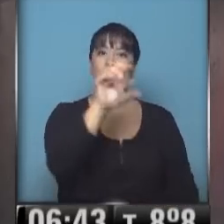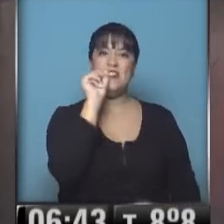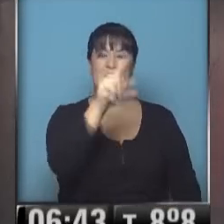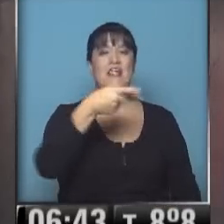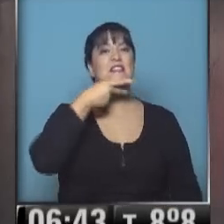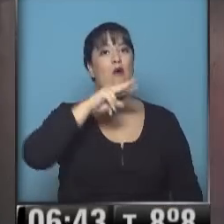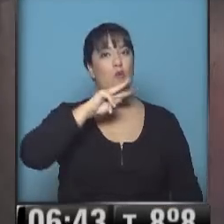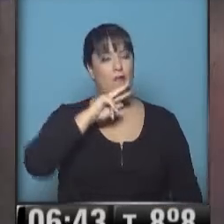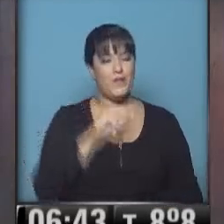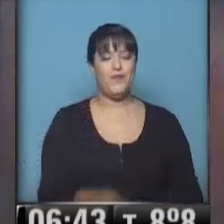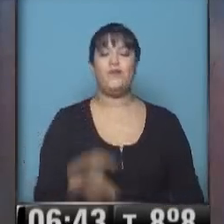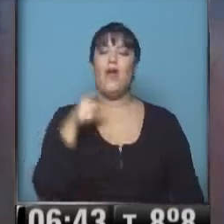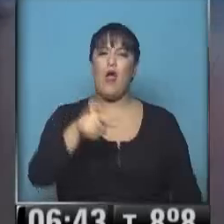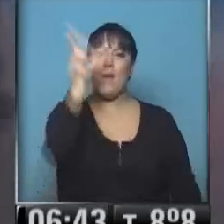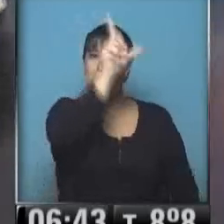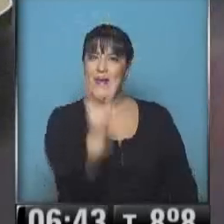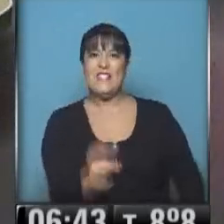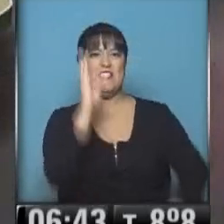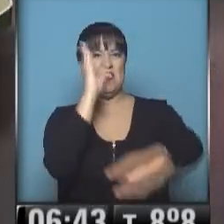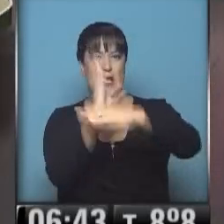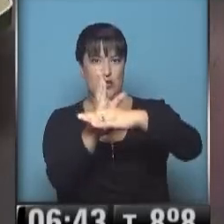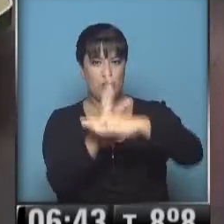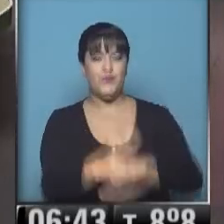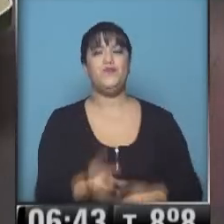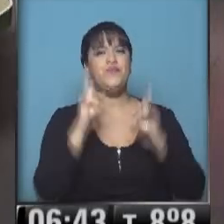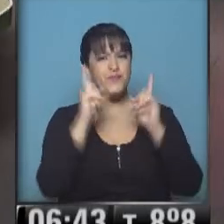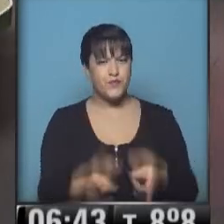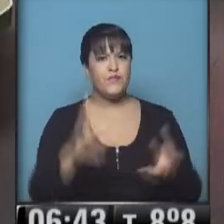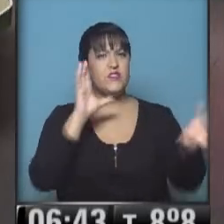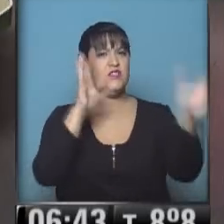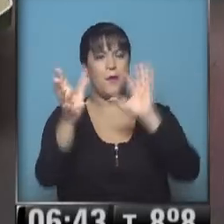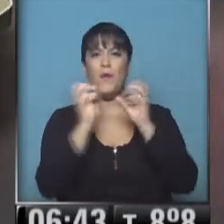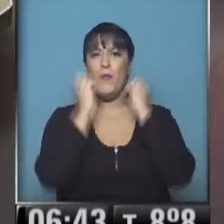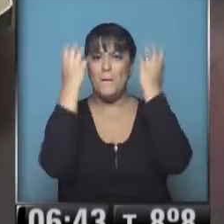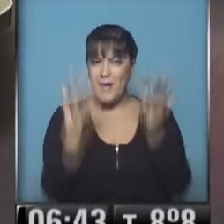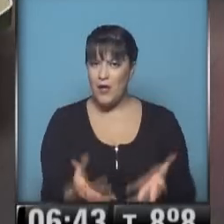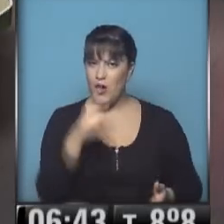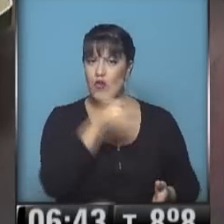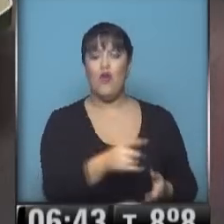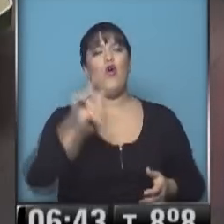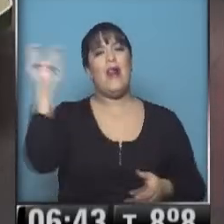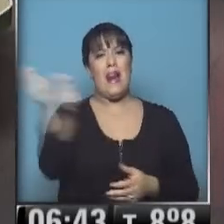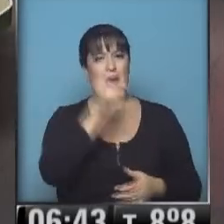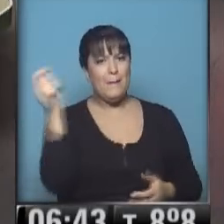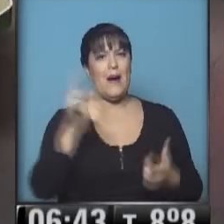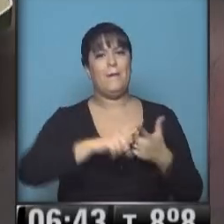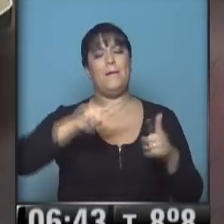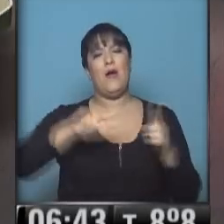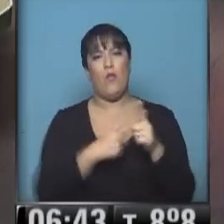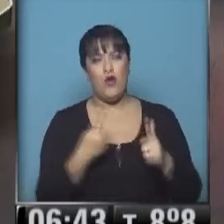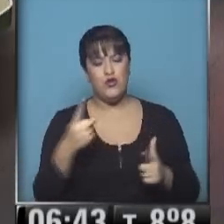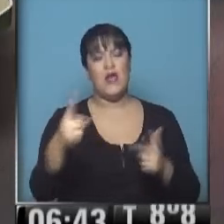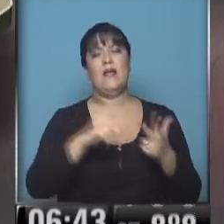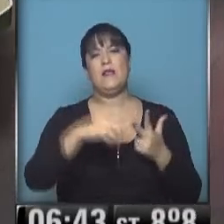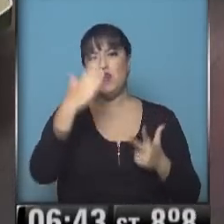movemos al centro del país. Donde también mejoraron las condiciones meteorológicas. En la provincia de La Pampa, en la provincia de Buenos Aires, en